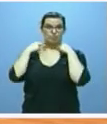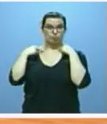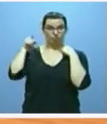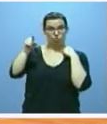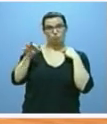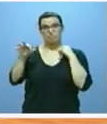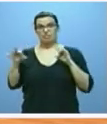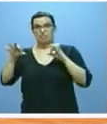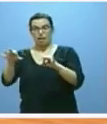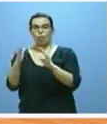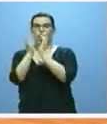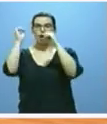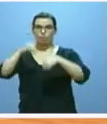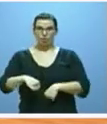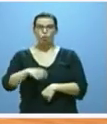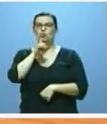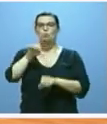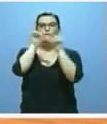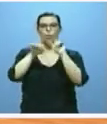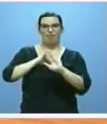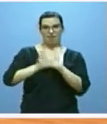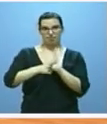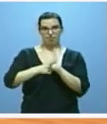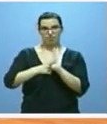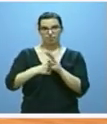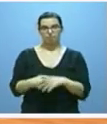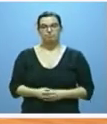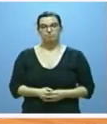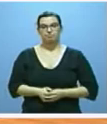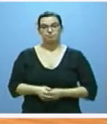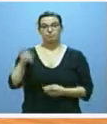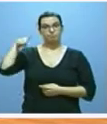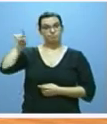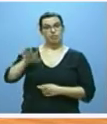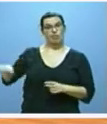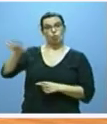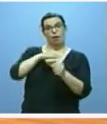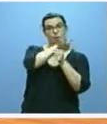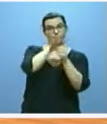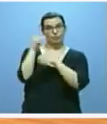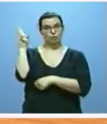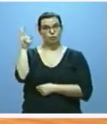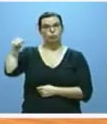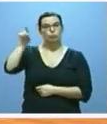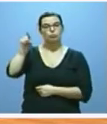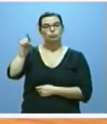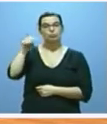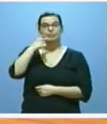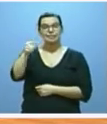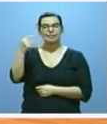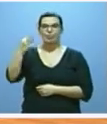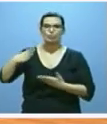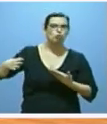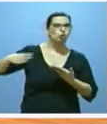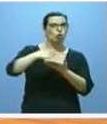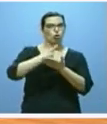de la correspondiente norma con rango de ley. Será en esos ámbitos donde todos, y digo todos, deberemos